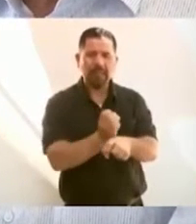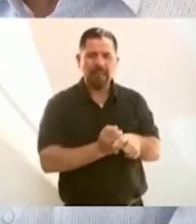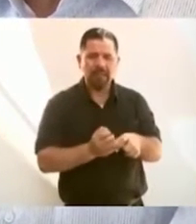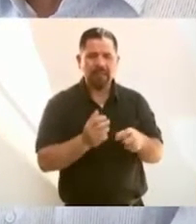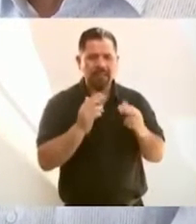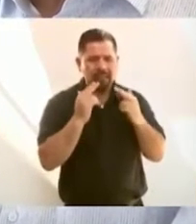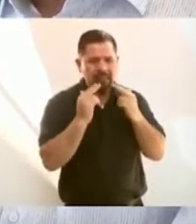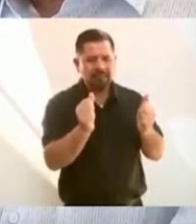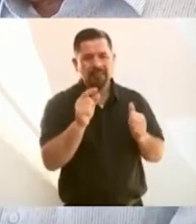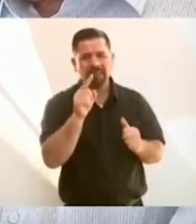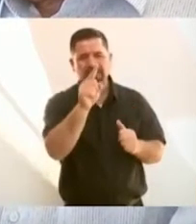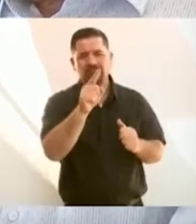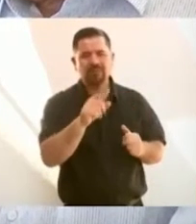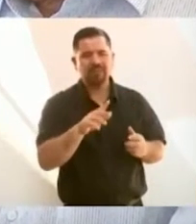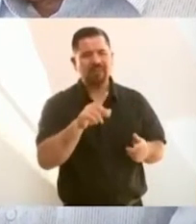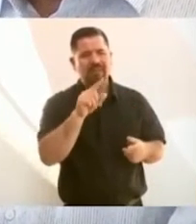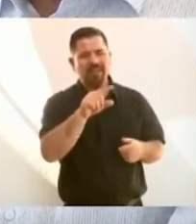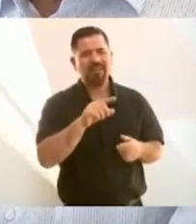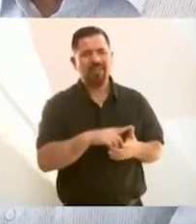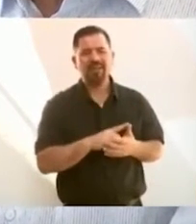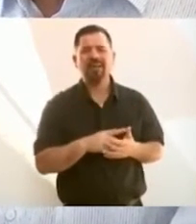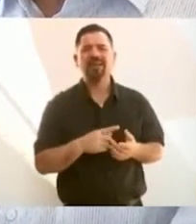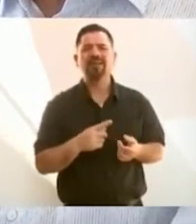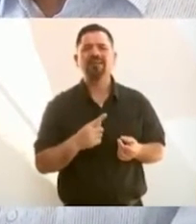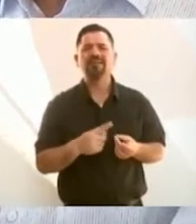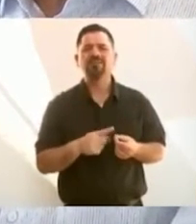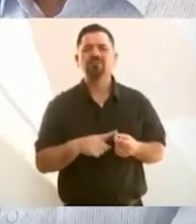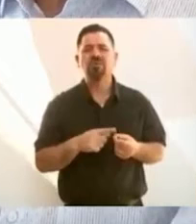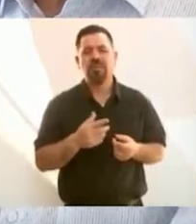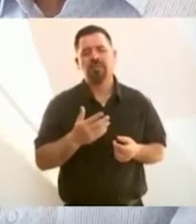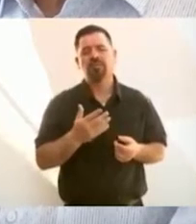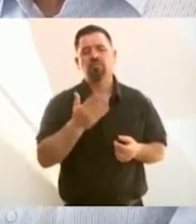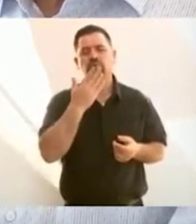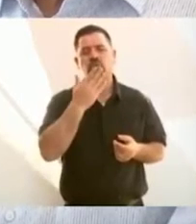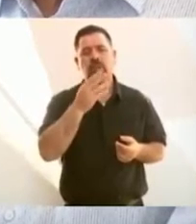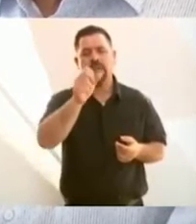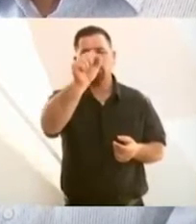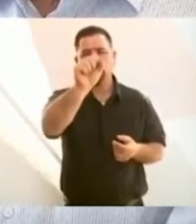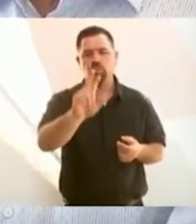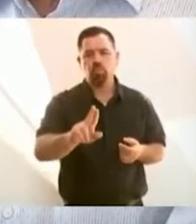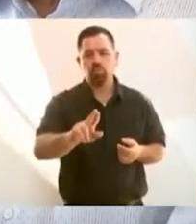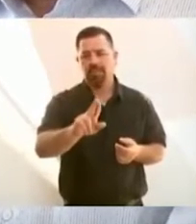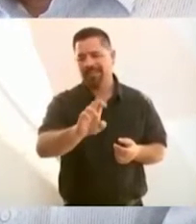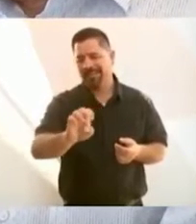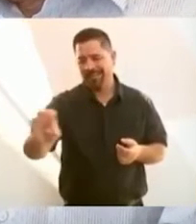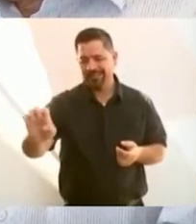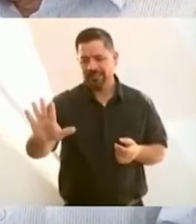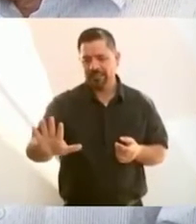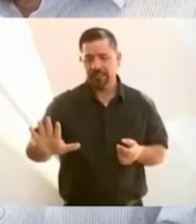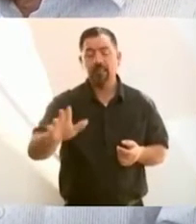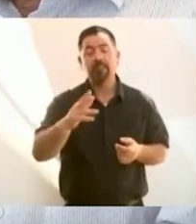en equeneras del sureste. Por eso